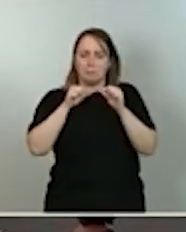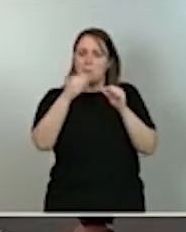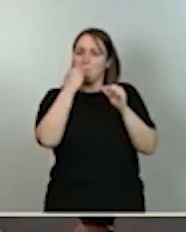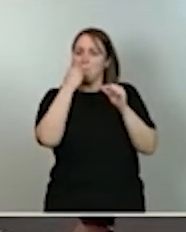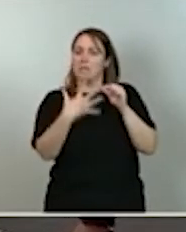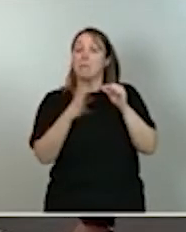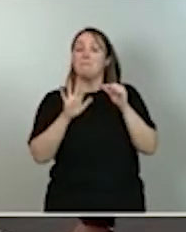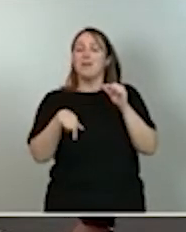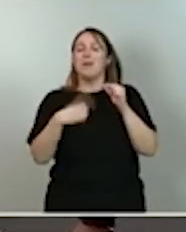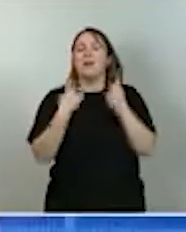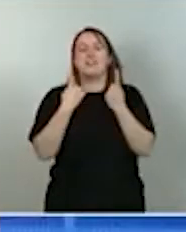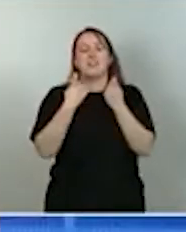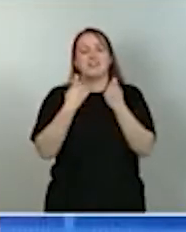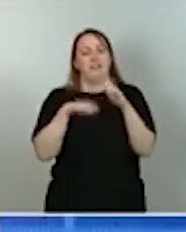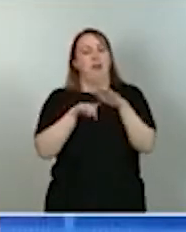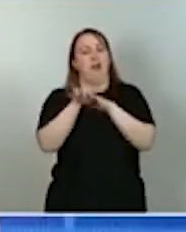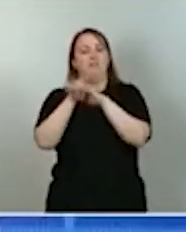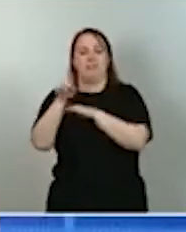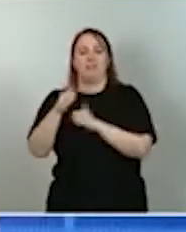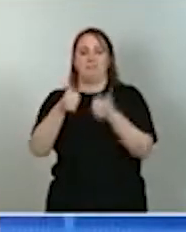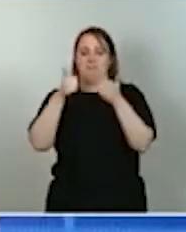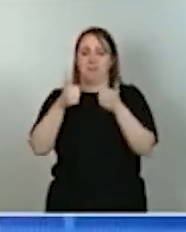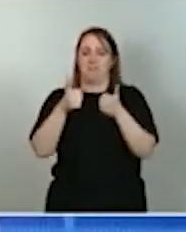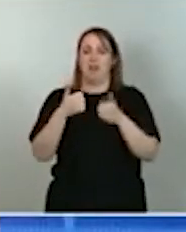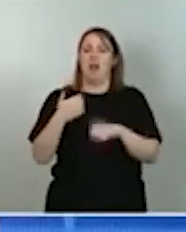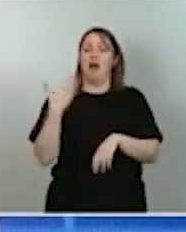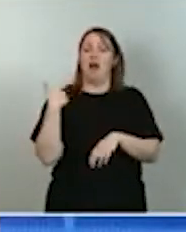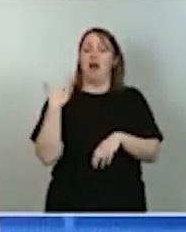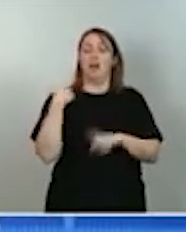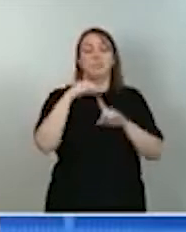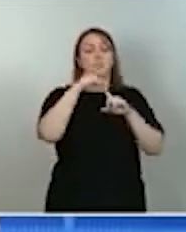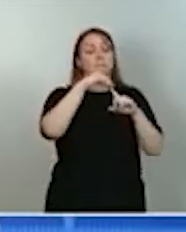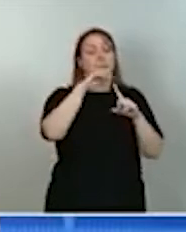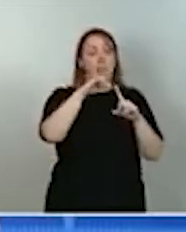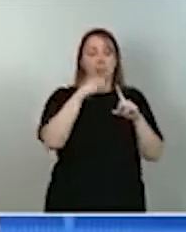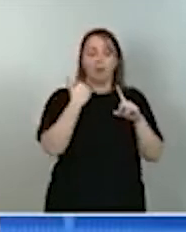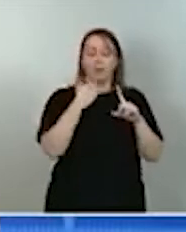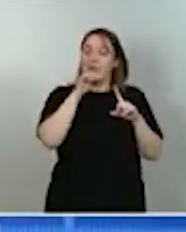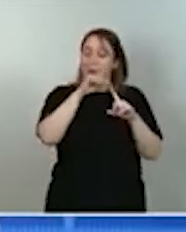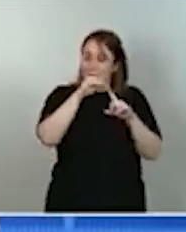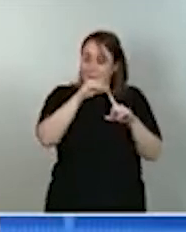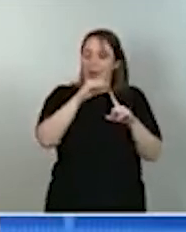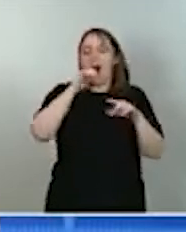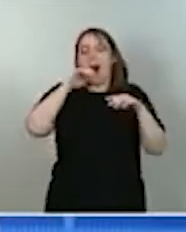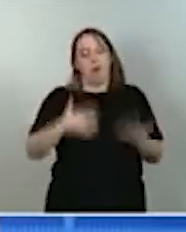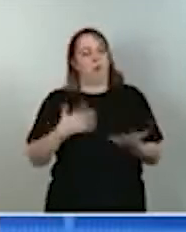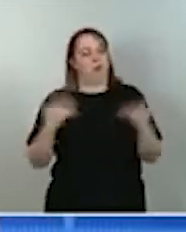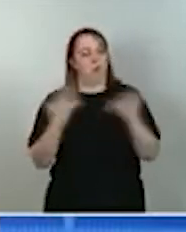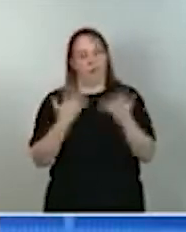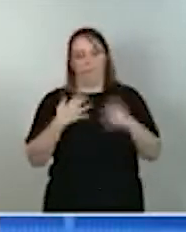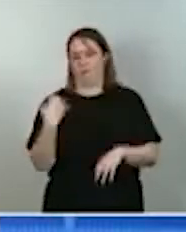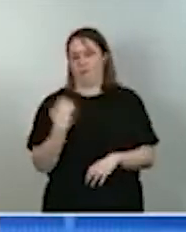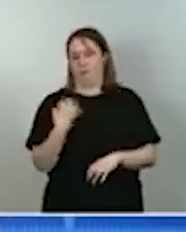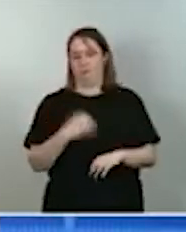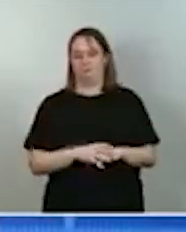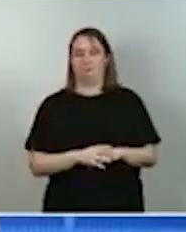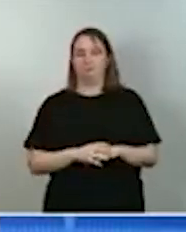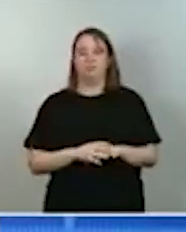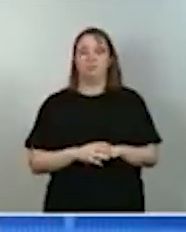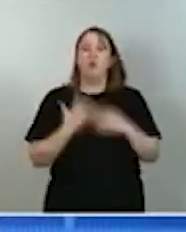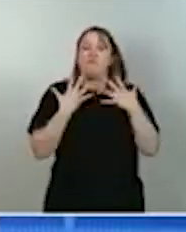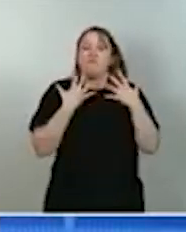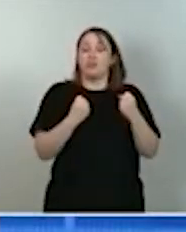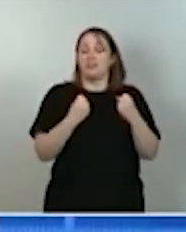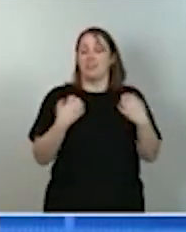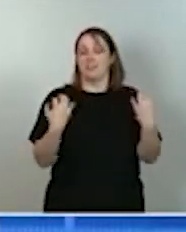avanzar, que antes eran prioritarios y ahora son, además, urgentes. Entre las fortalezas, contamos con la excelente calidad de